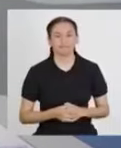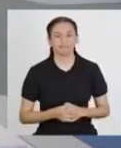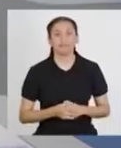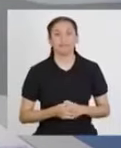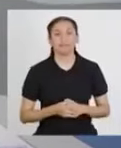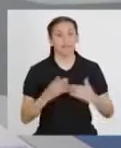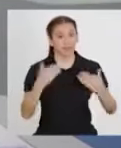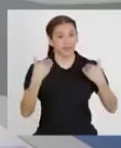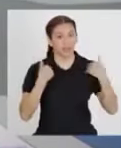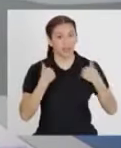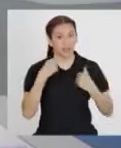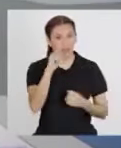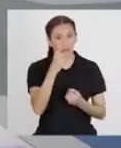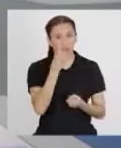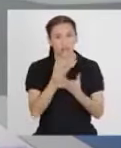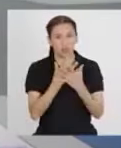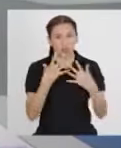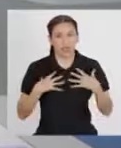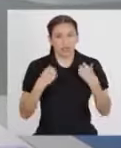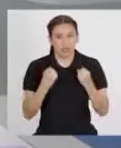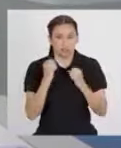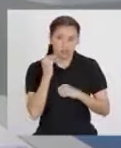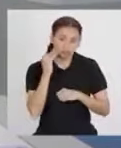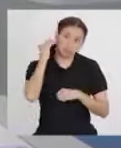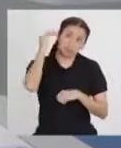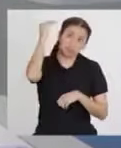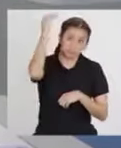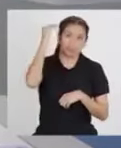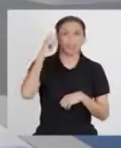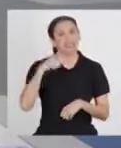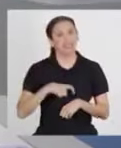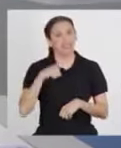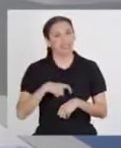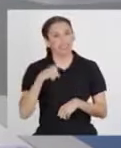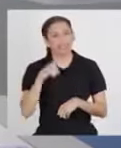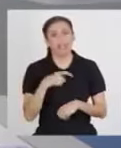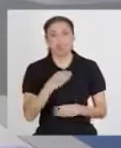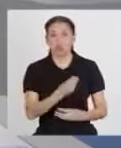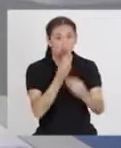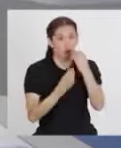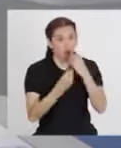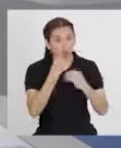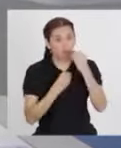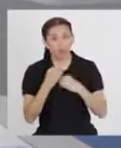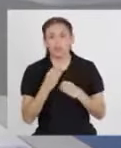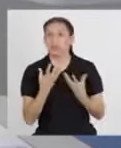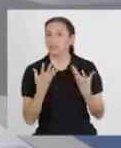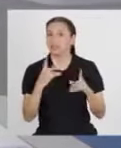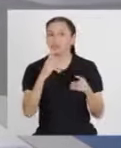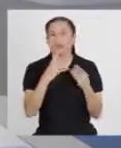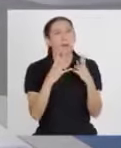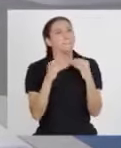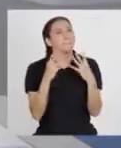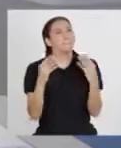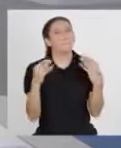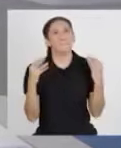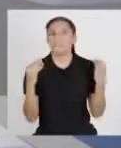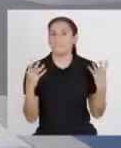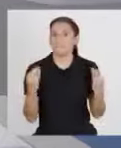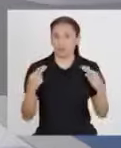Para tener una buena salud y crecer, necesitamos consumir alimentos con